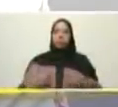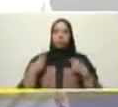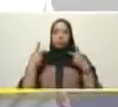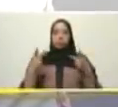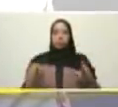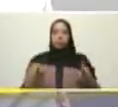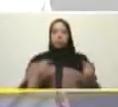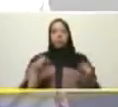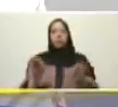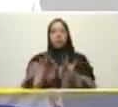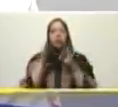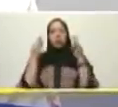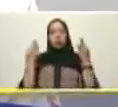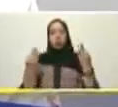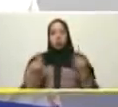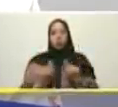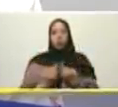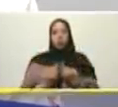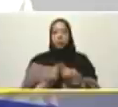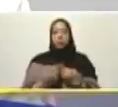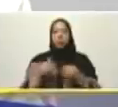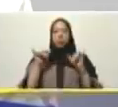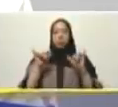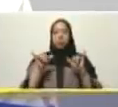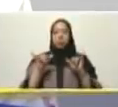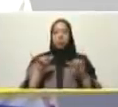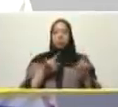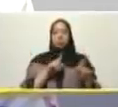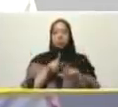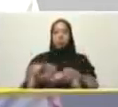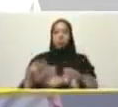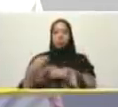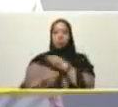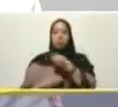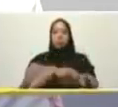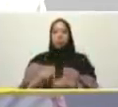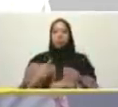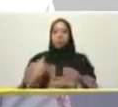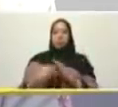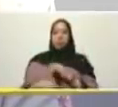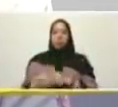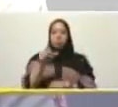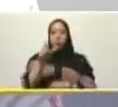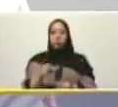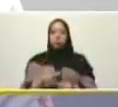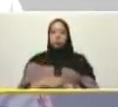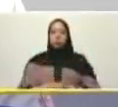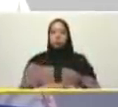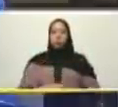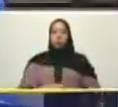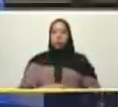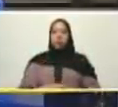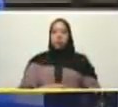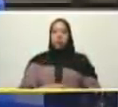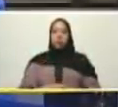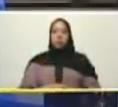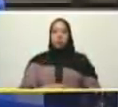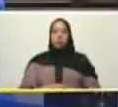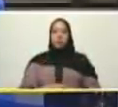que cualquier familia pueda adquirir esos instrumentos y a la vez ahorrar e invertir para financiar proyectos de vivienda bueno